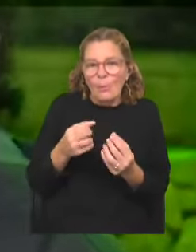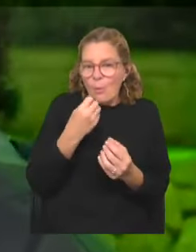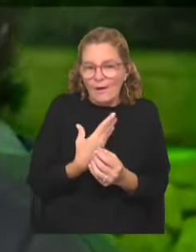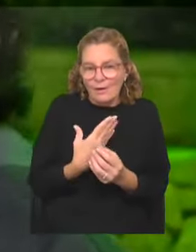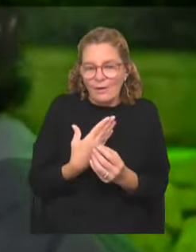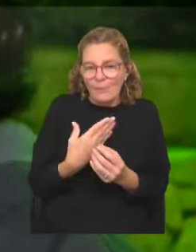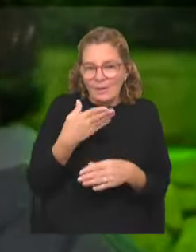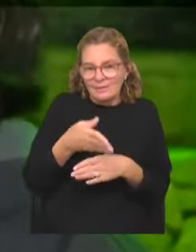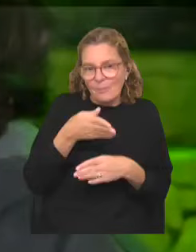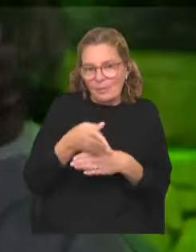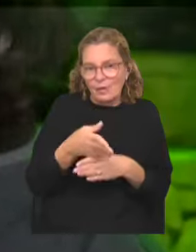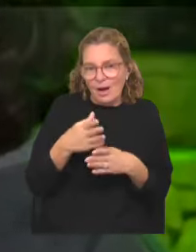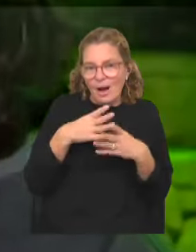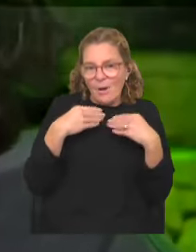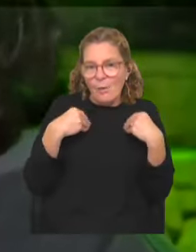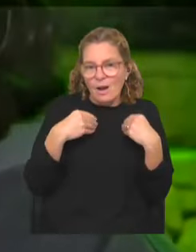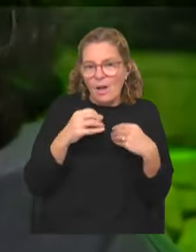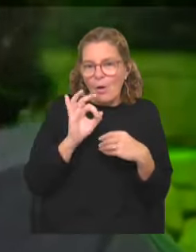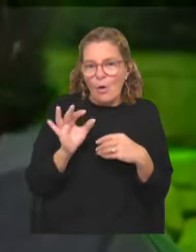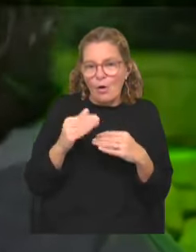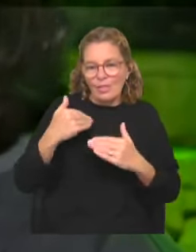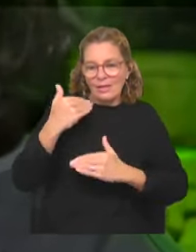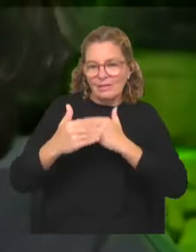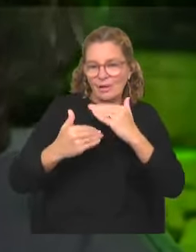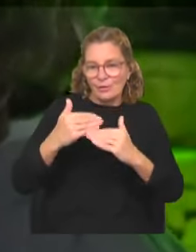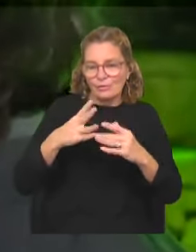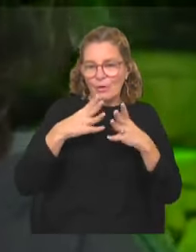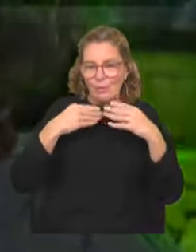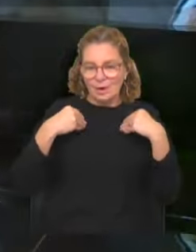su participación o su desarrollo en la escuela.